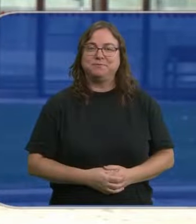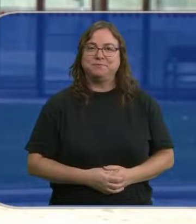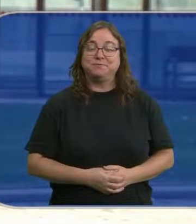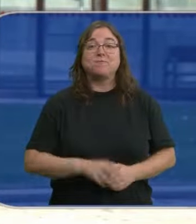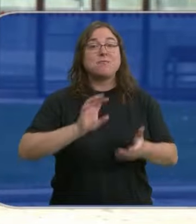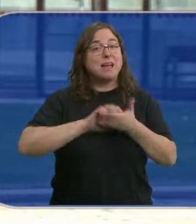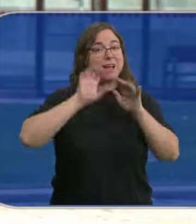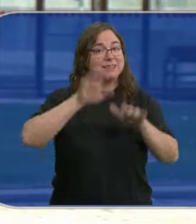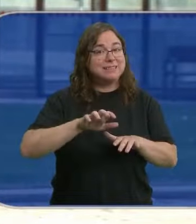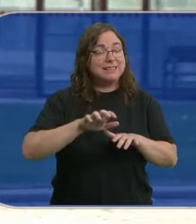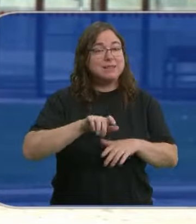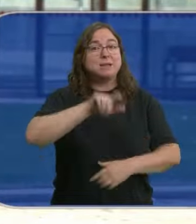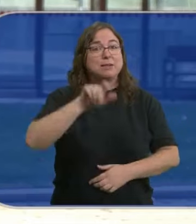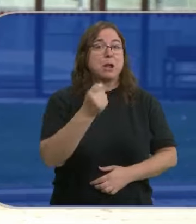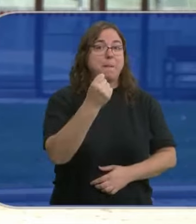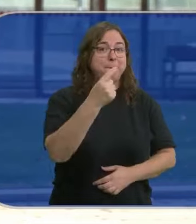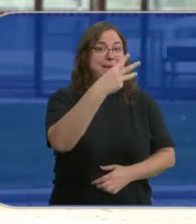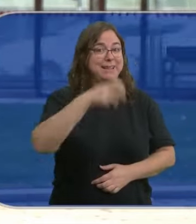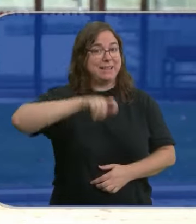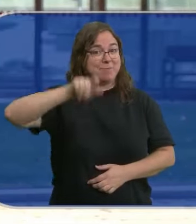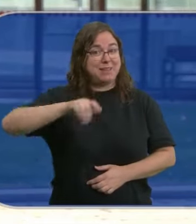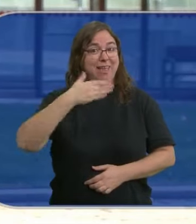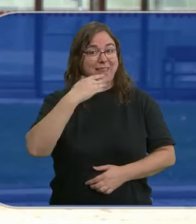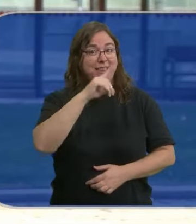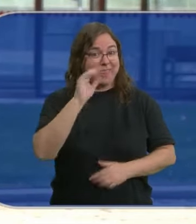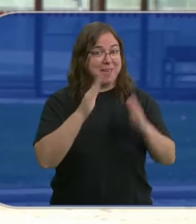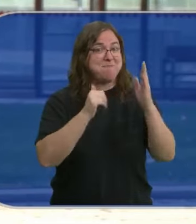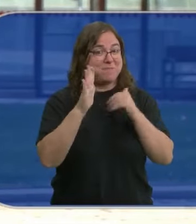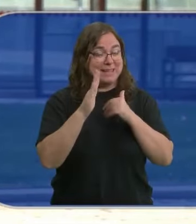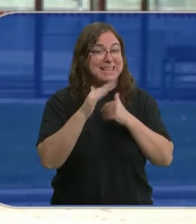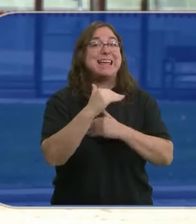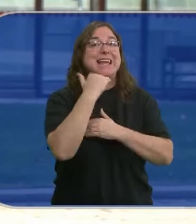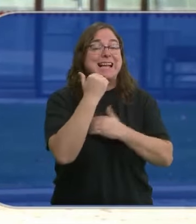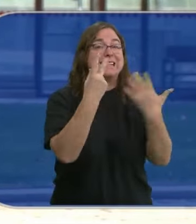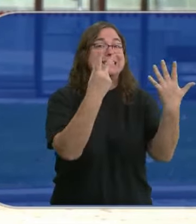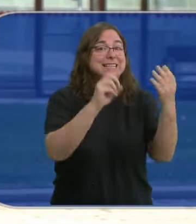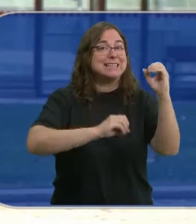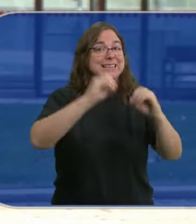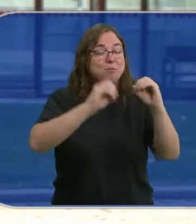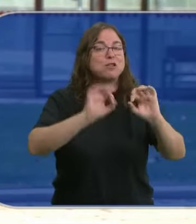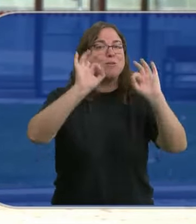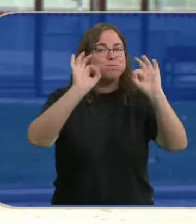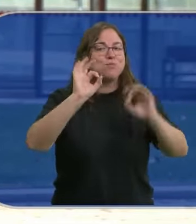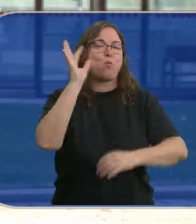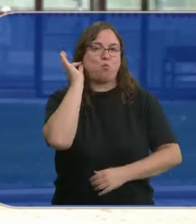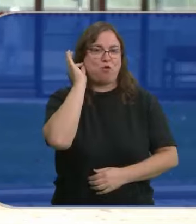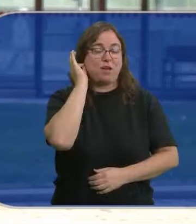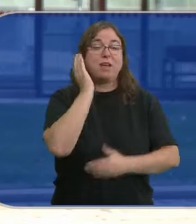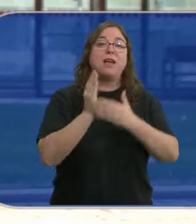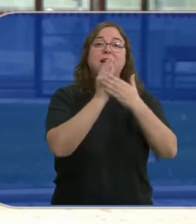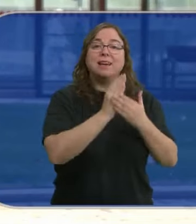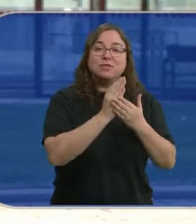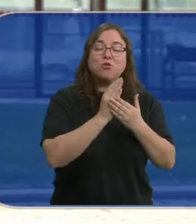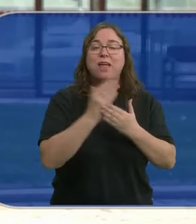Y en Castilla y León, de las 1.300 personas que superan los 100 años, casi el 70% son mujeres. Este estudio del